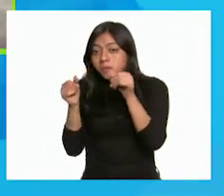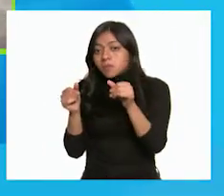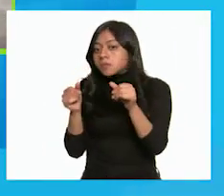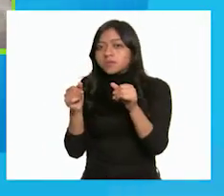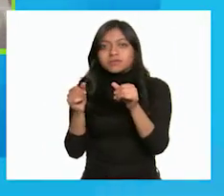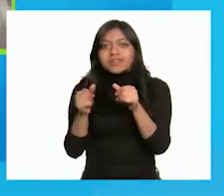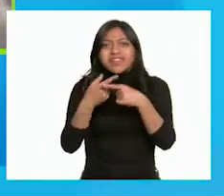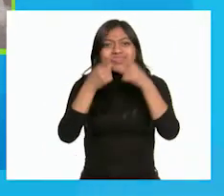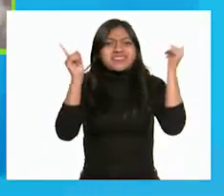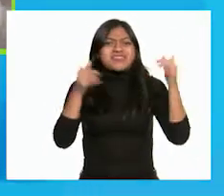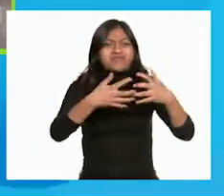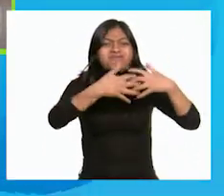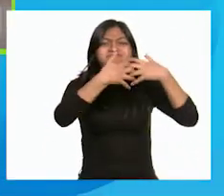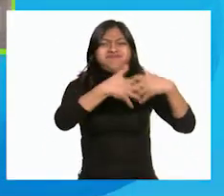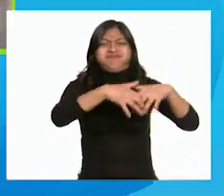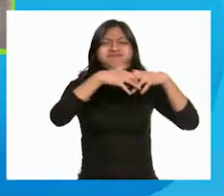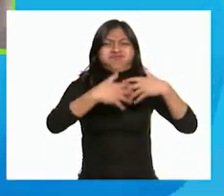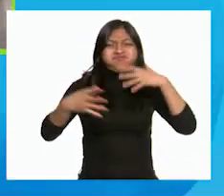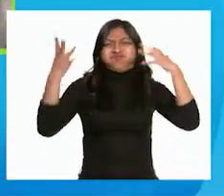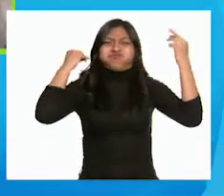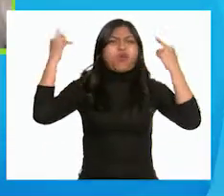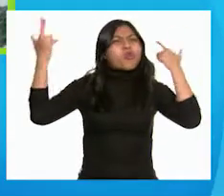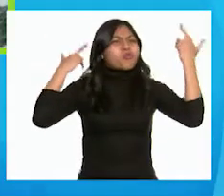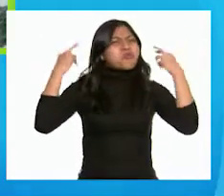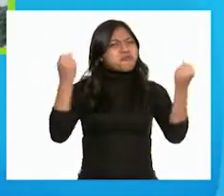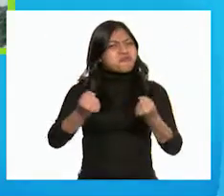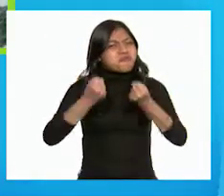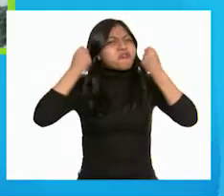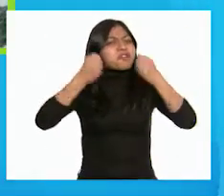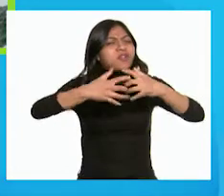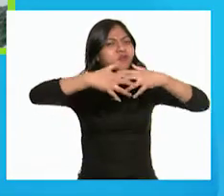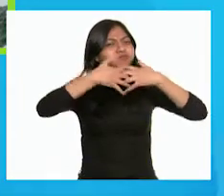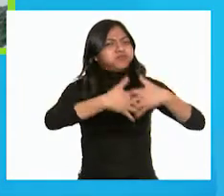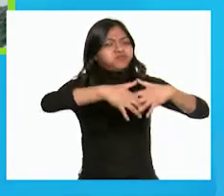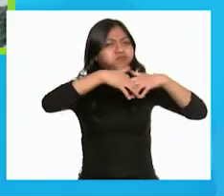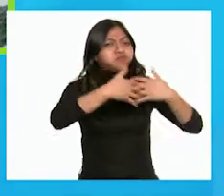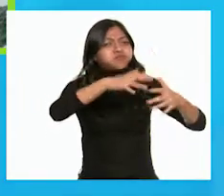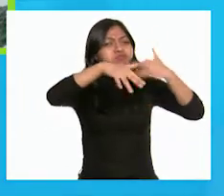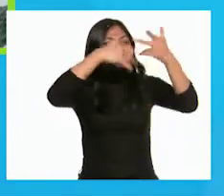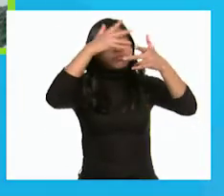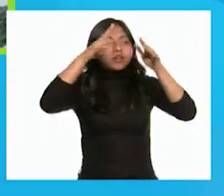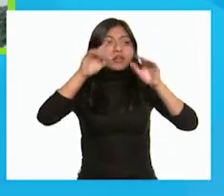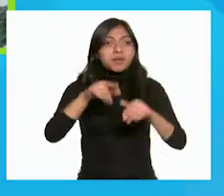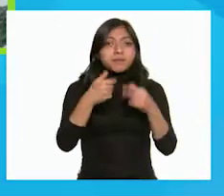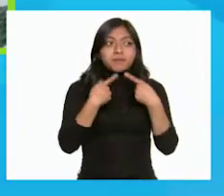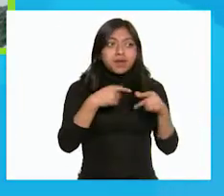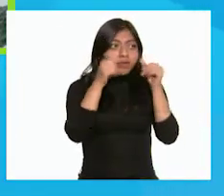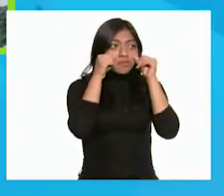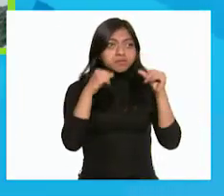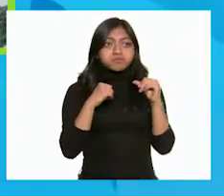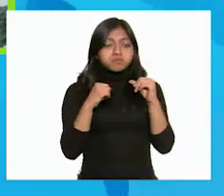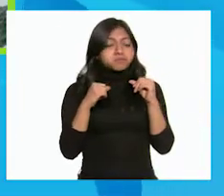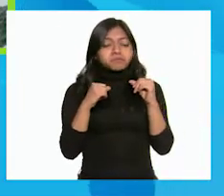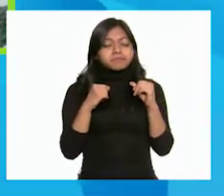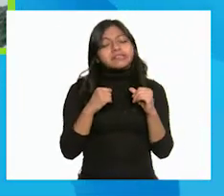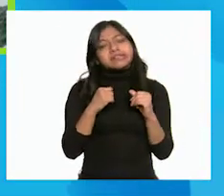gran ruido que hacía la fábrica. Así que decidió regresar a casa.